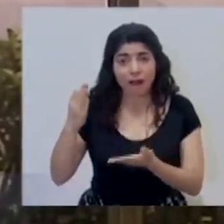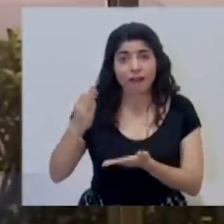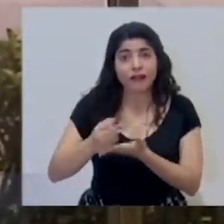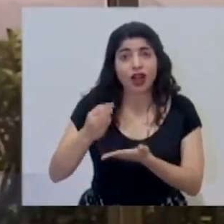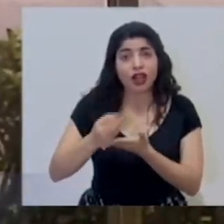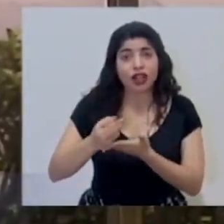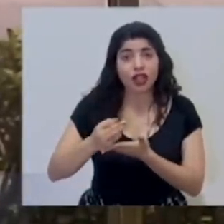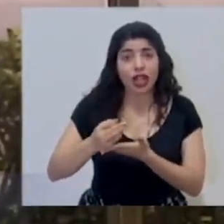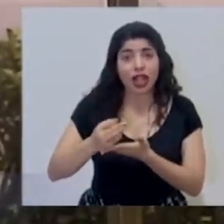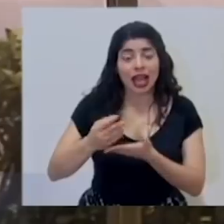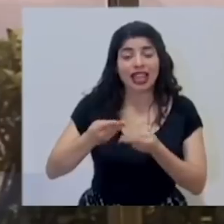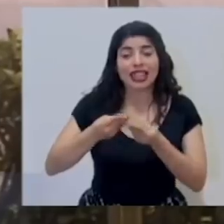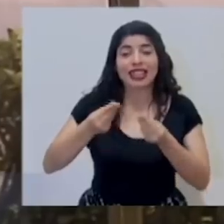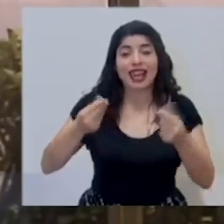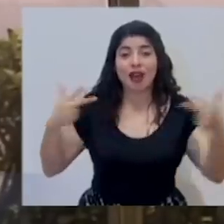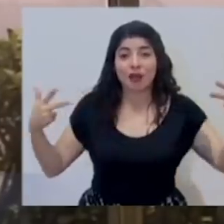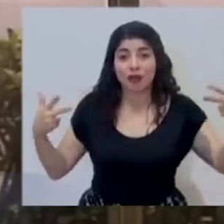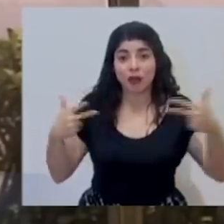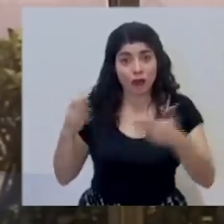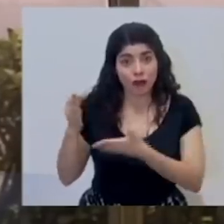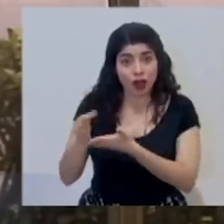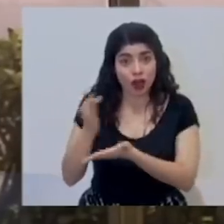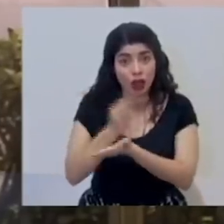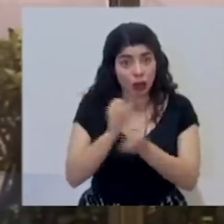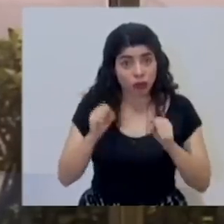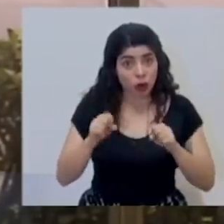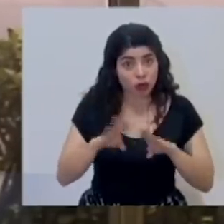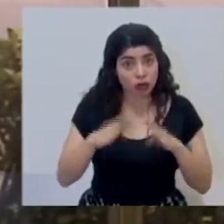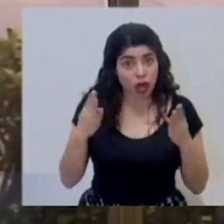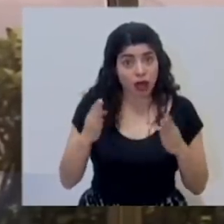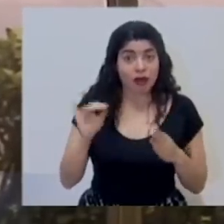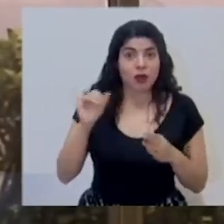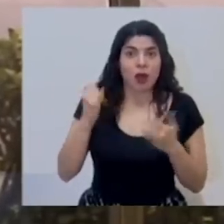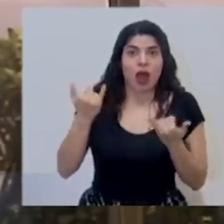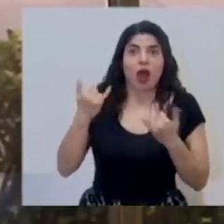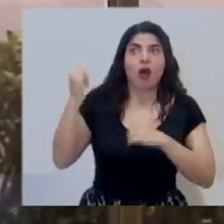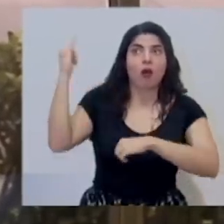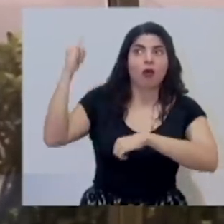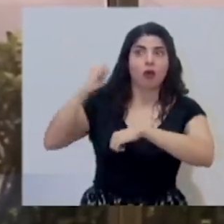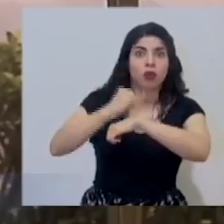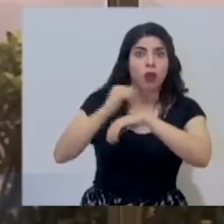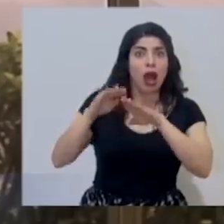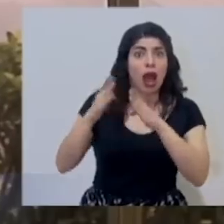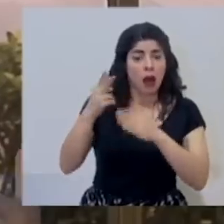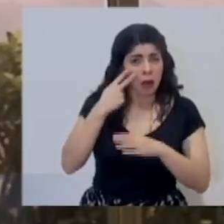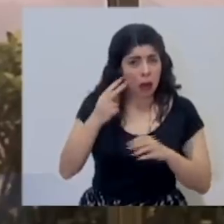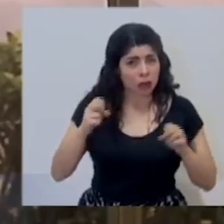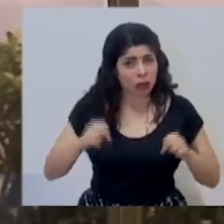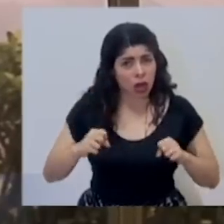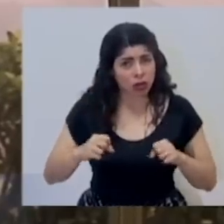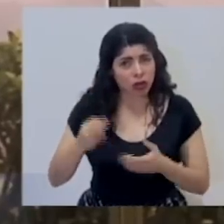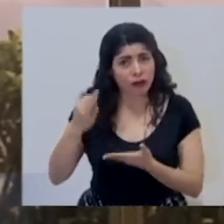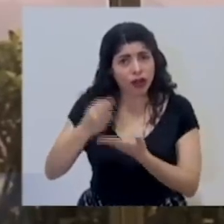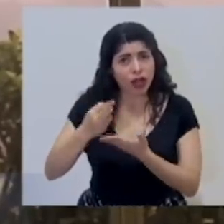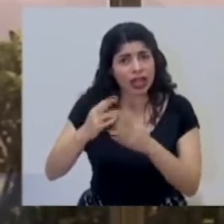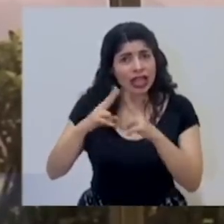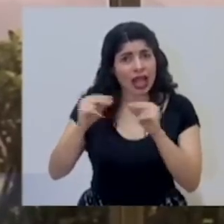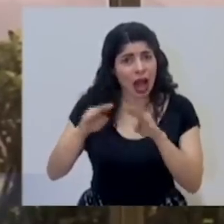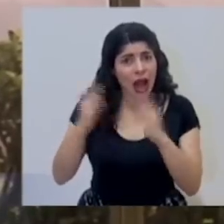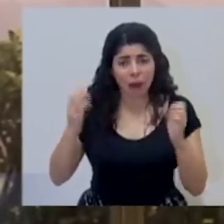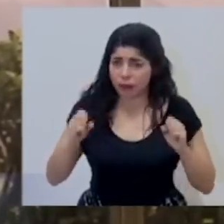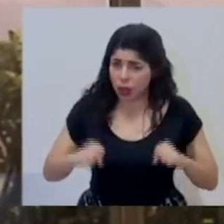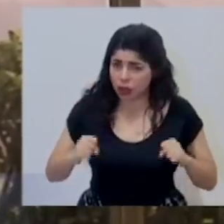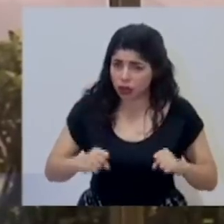terrestres? Así como se ha hecho con las fronteras aéreas, ¿usted ve factible eso, sobre todo, la apertura de la frontera con